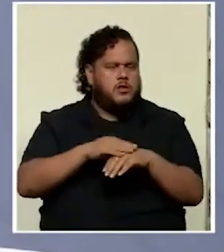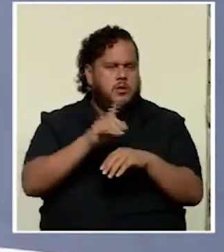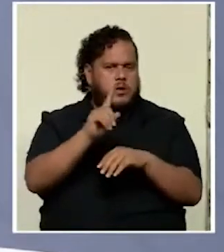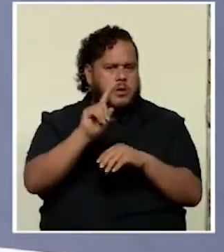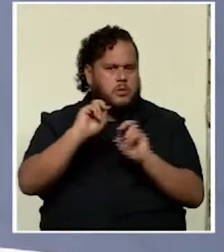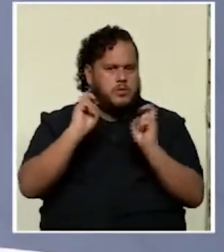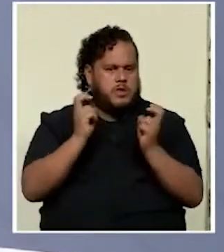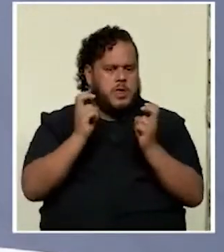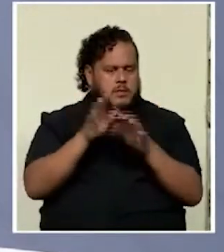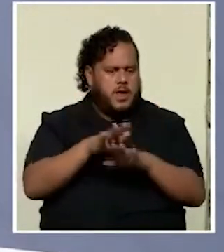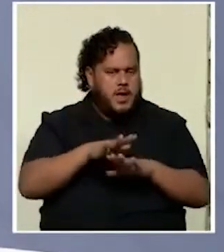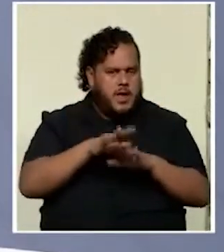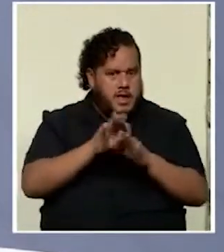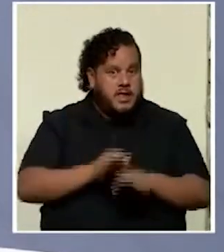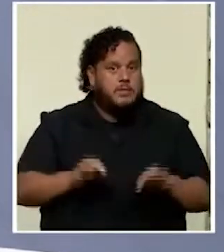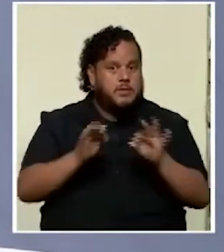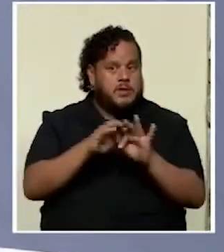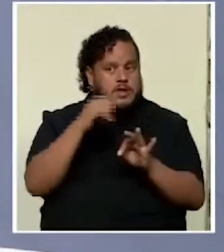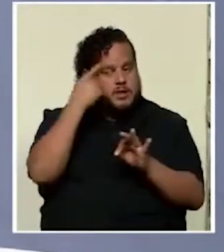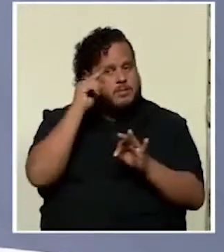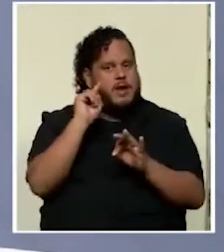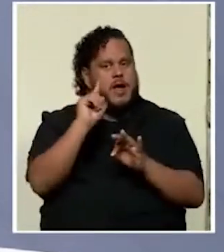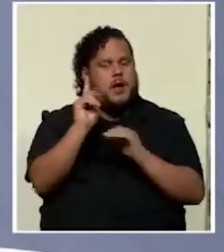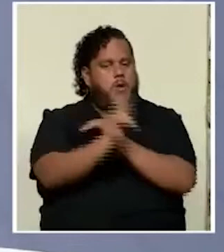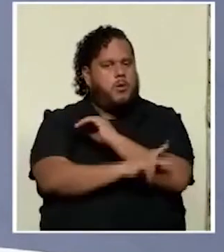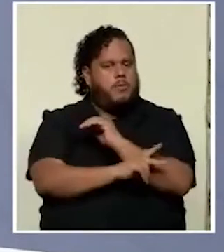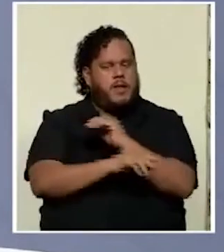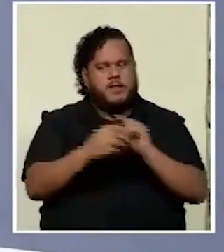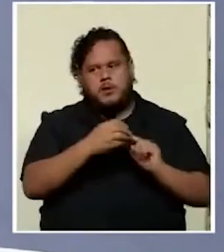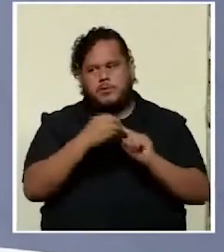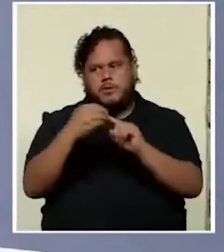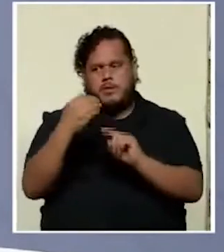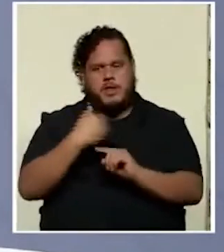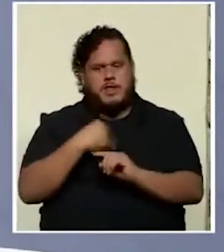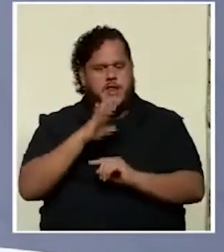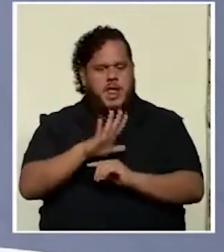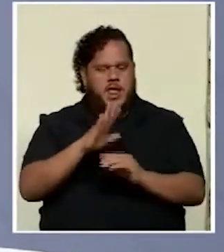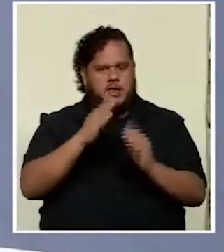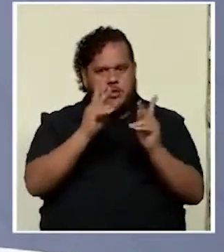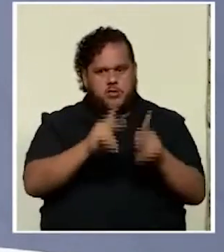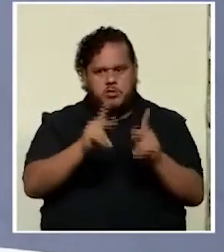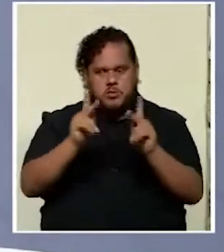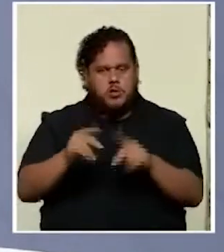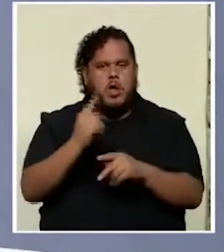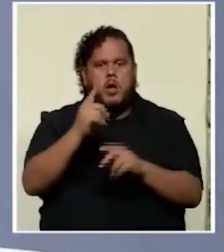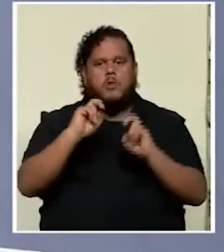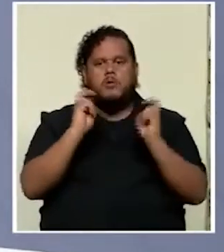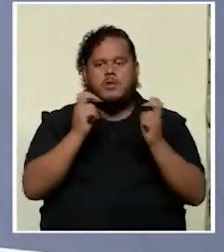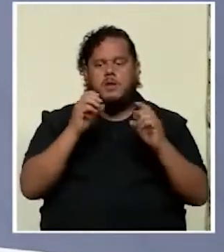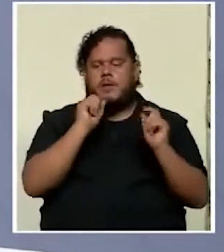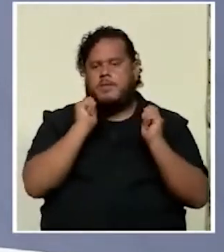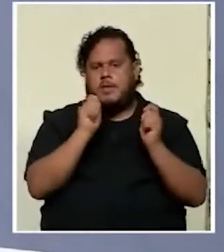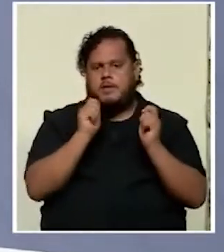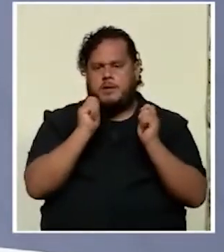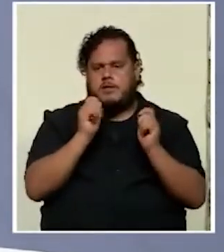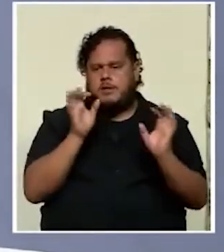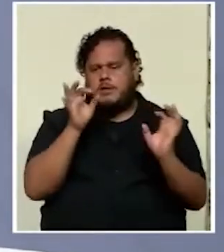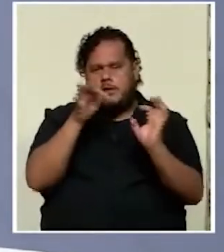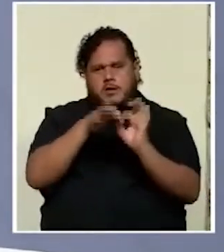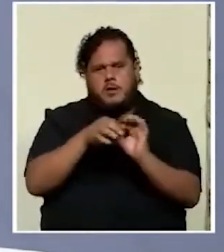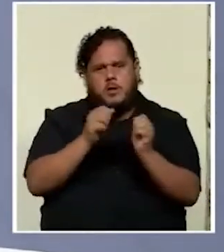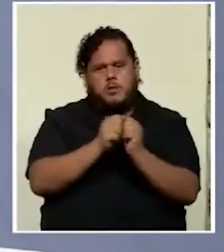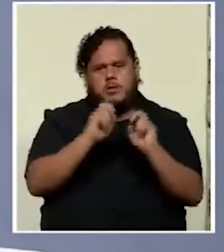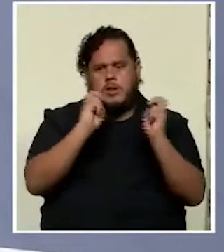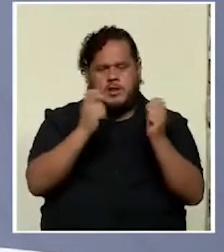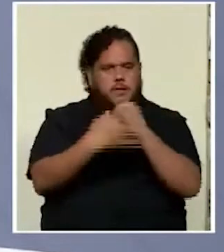tema fundamental para un país que lo principal que tiene es su gente y un tema de educación que está relacionado directamente con